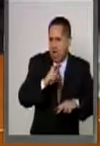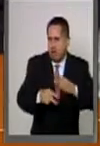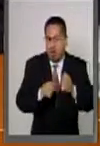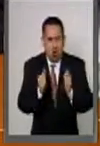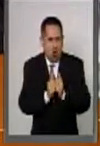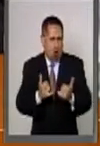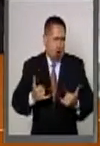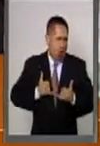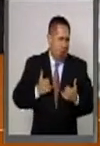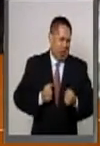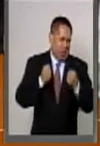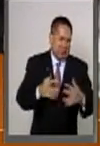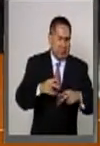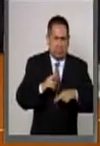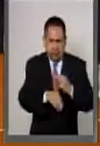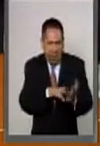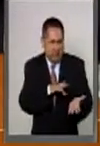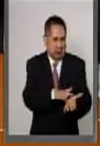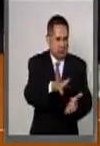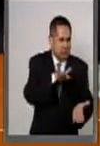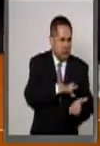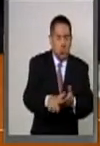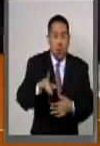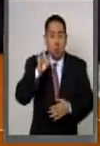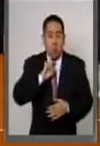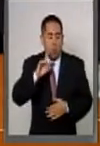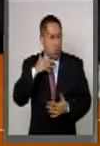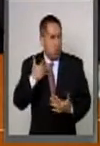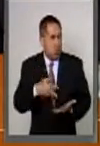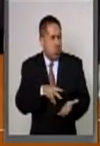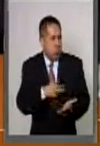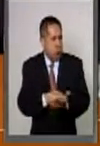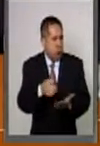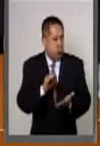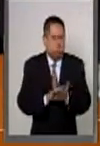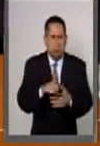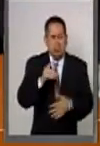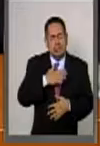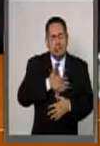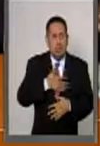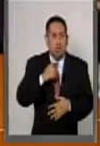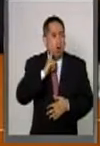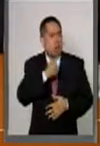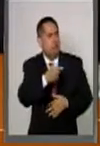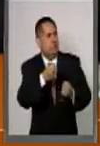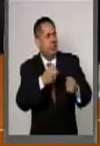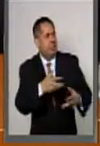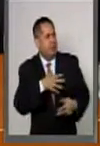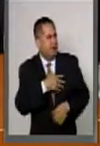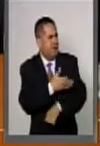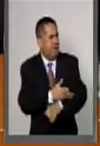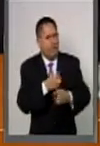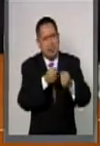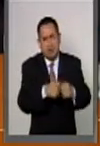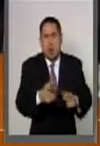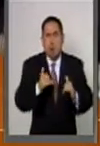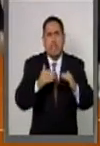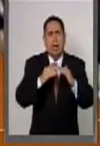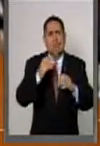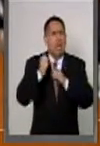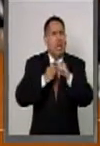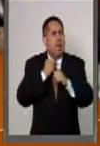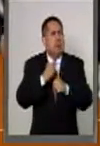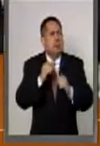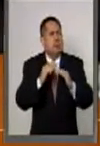por ayudar, apoyar, sufriendo muchas de ellas las pérdidas de un ser querido o el patrimonio adquirido durante